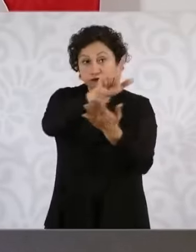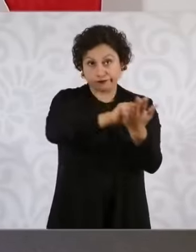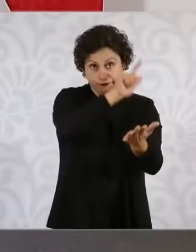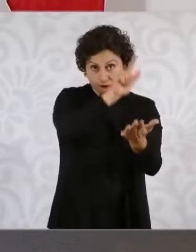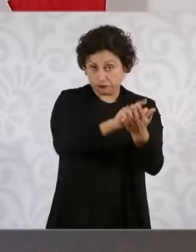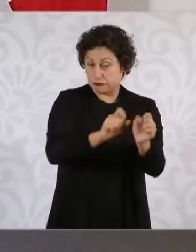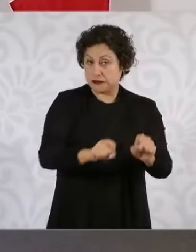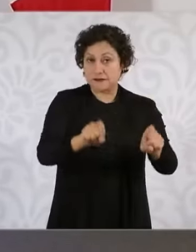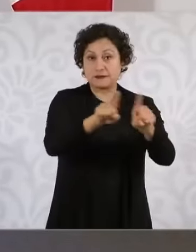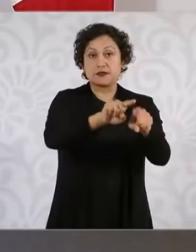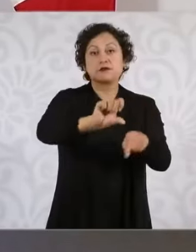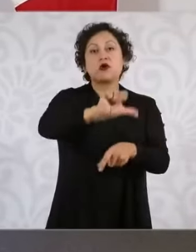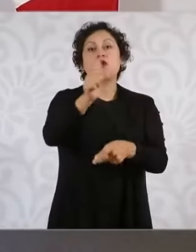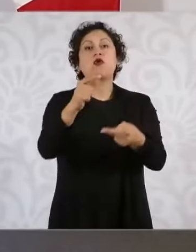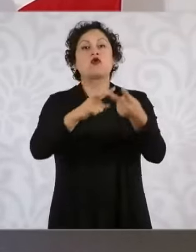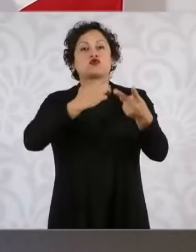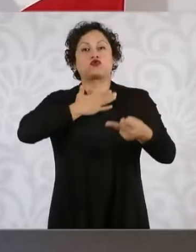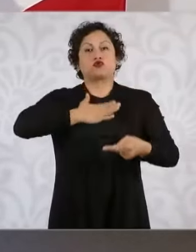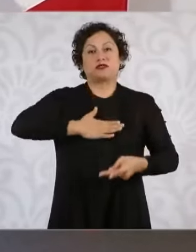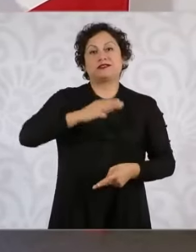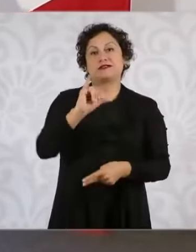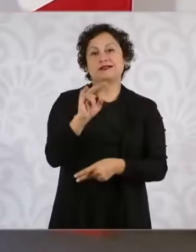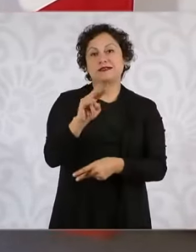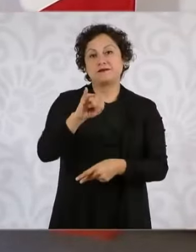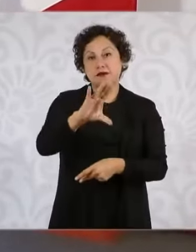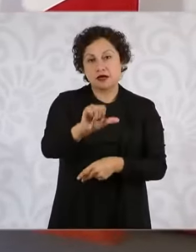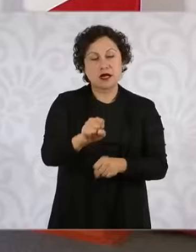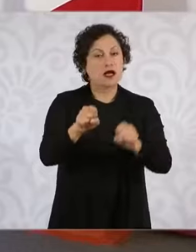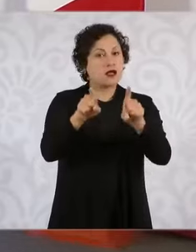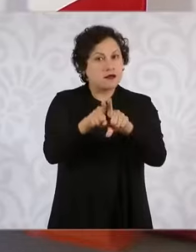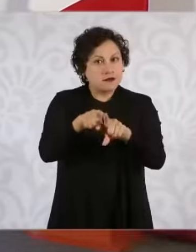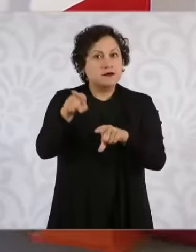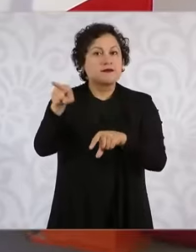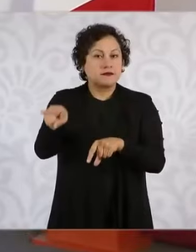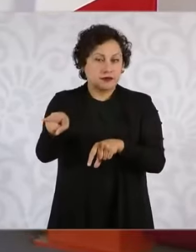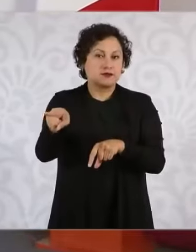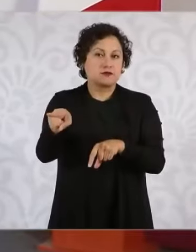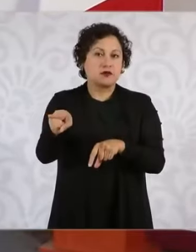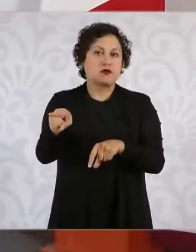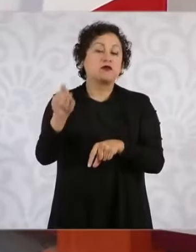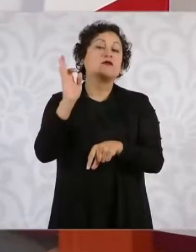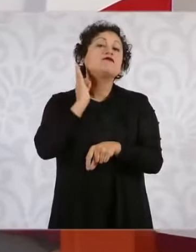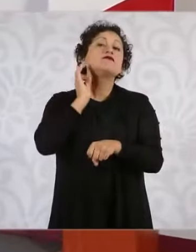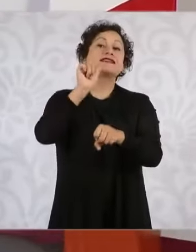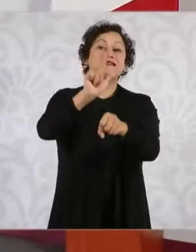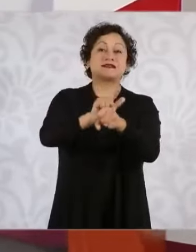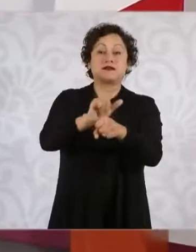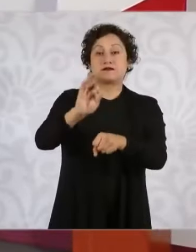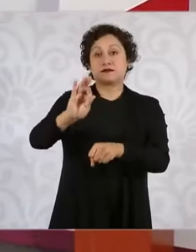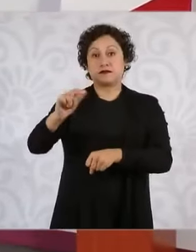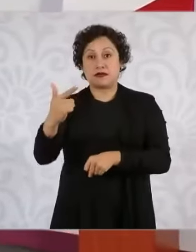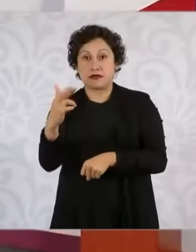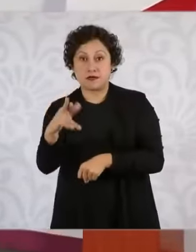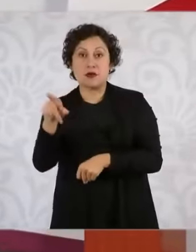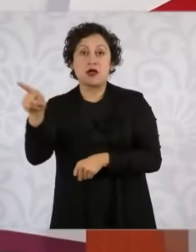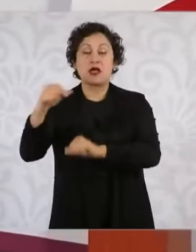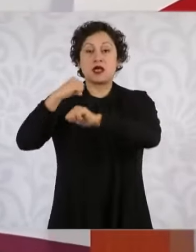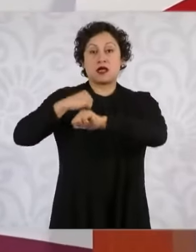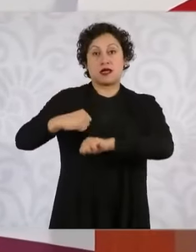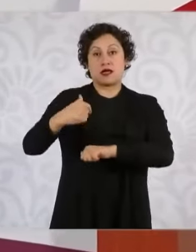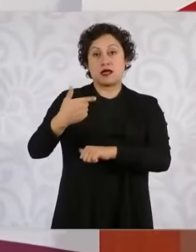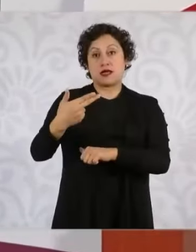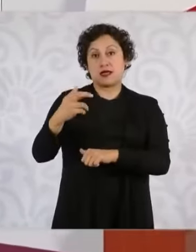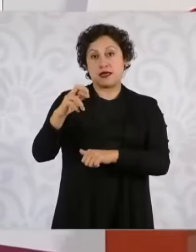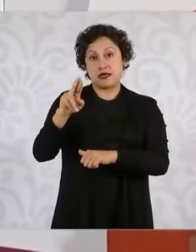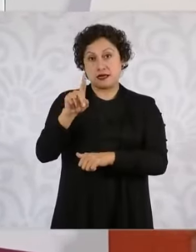cívica, que también el fiscal general de la República, el doctor Gertzmanero, ha insistido a lo